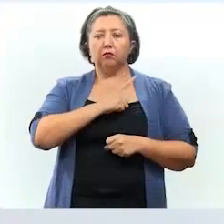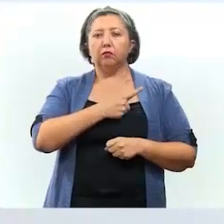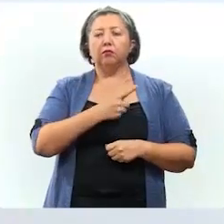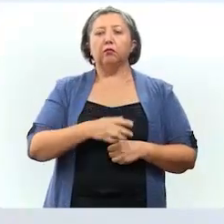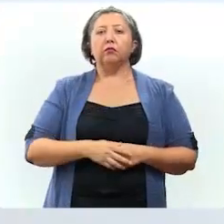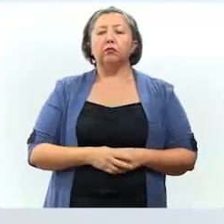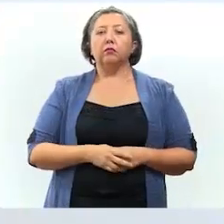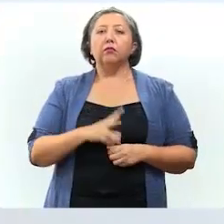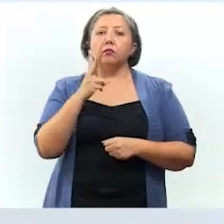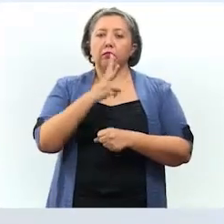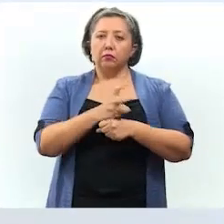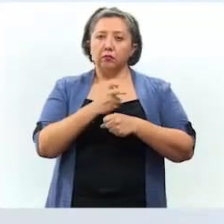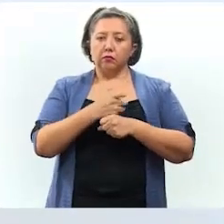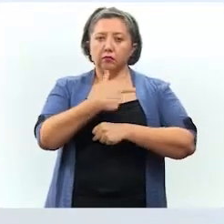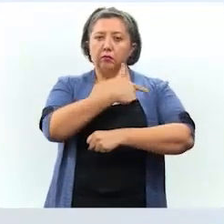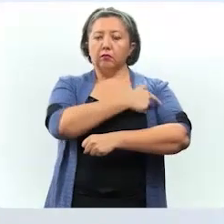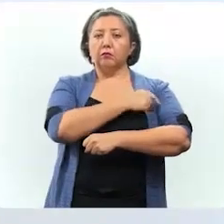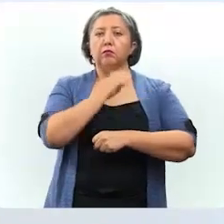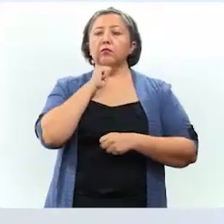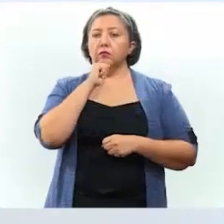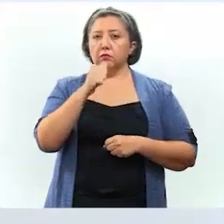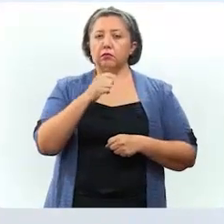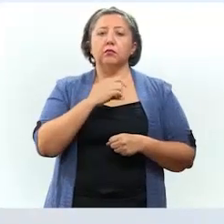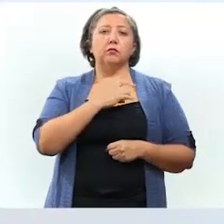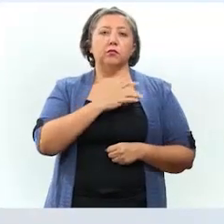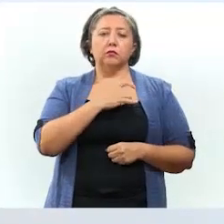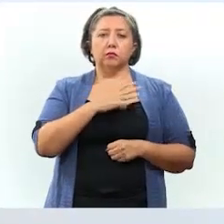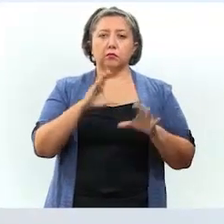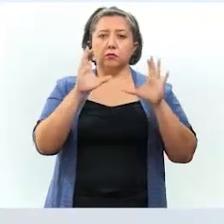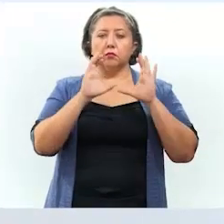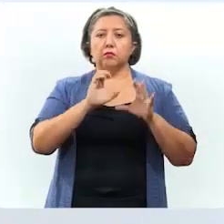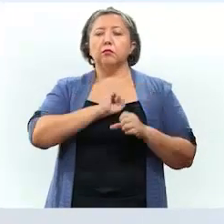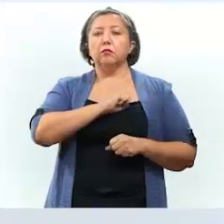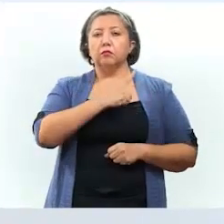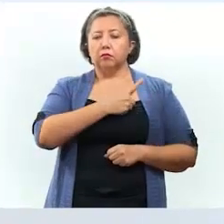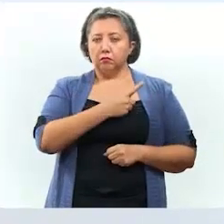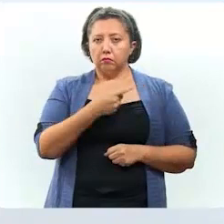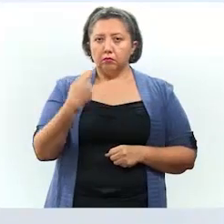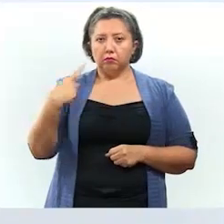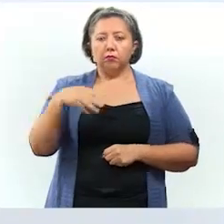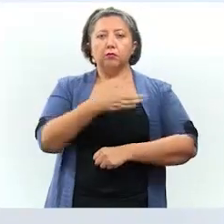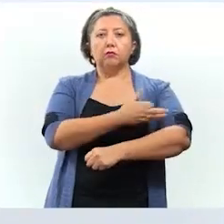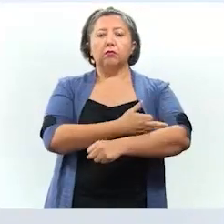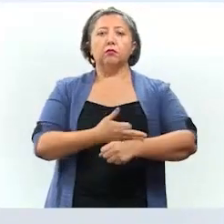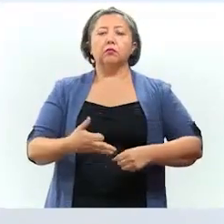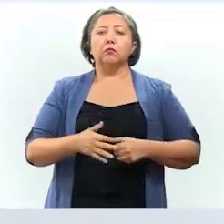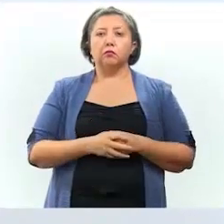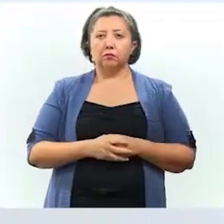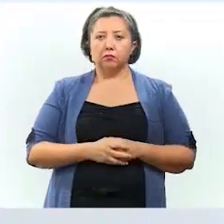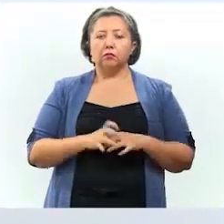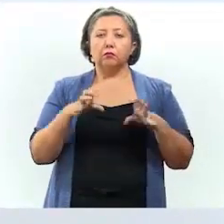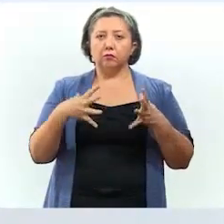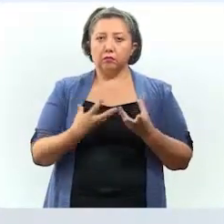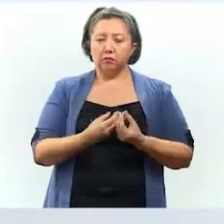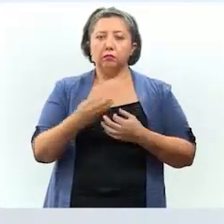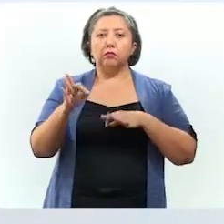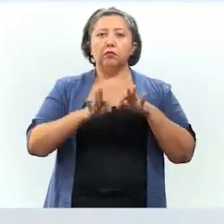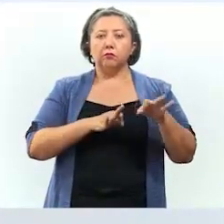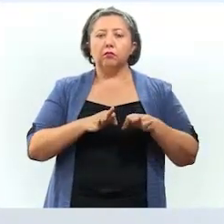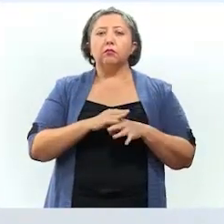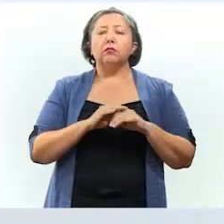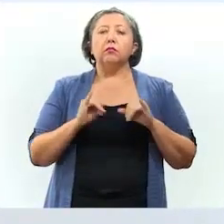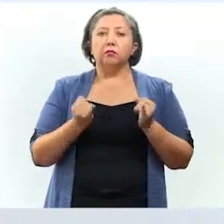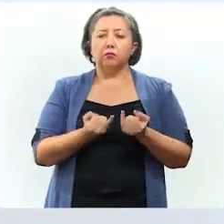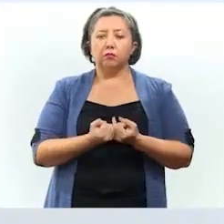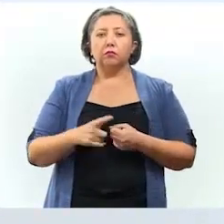Salud. Les invitamos a vacunarse sin temor para proteger nuestra salud y la de nuestras familias. Estamos trabajando